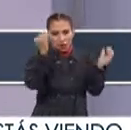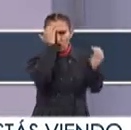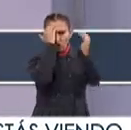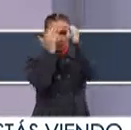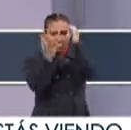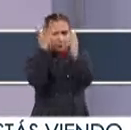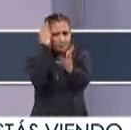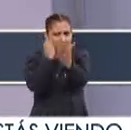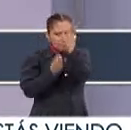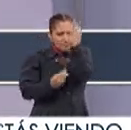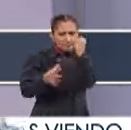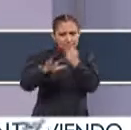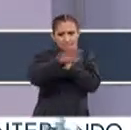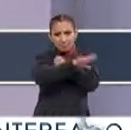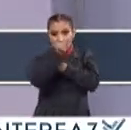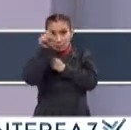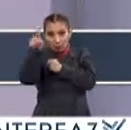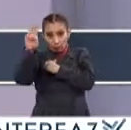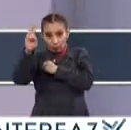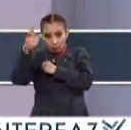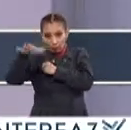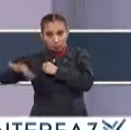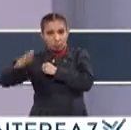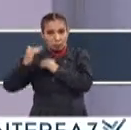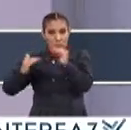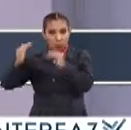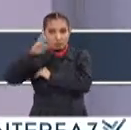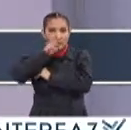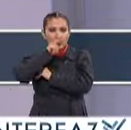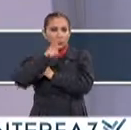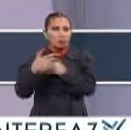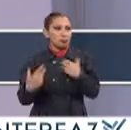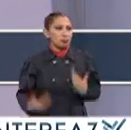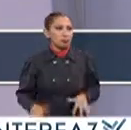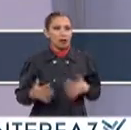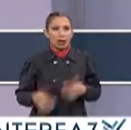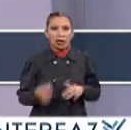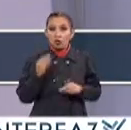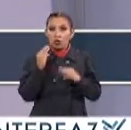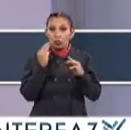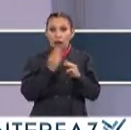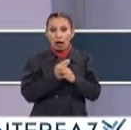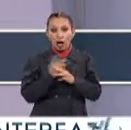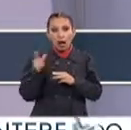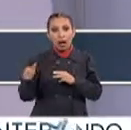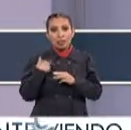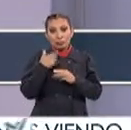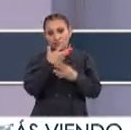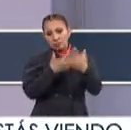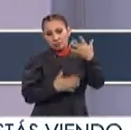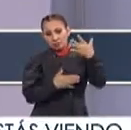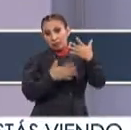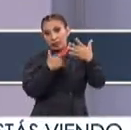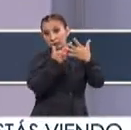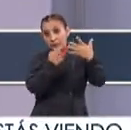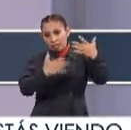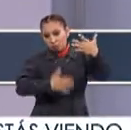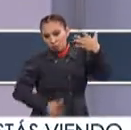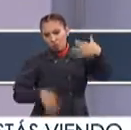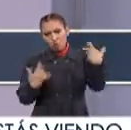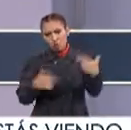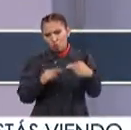conocimientos Adquiridos De parte de esta universidad Que es una de las mejores A nivel mundial Se encuentra entre las primeras Cien